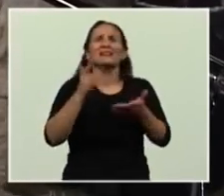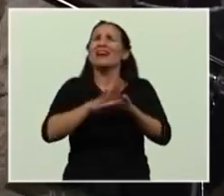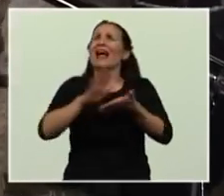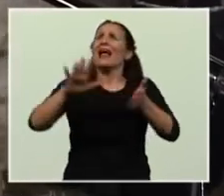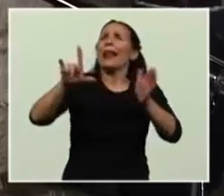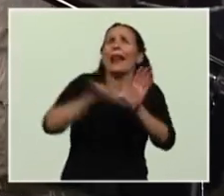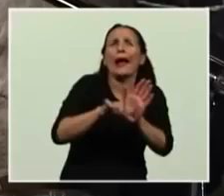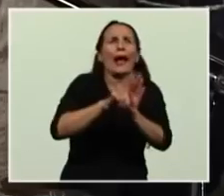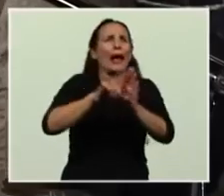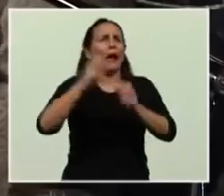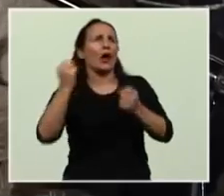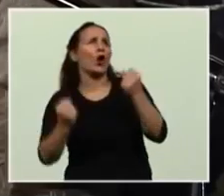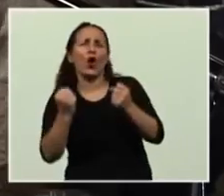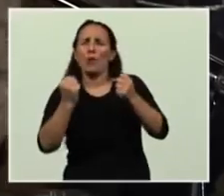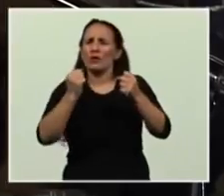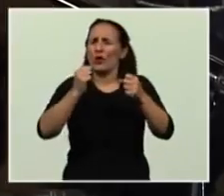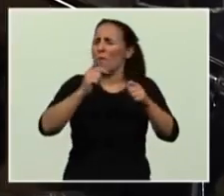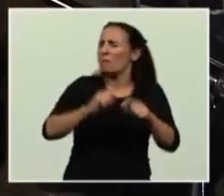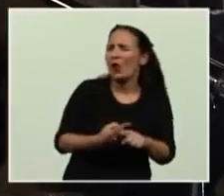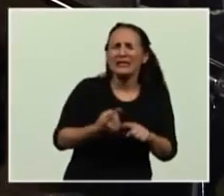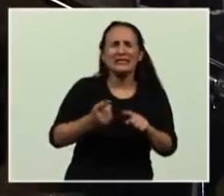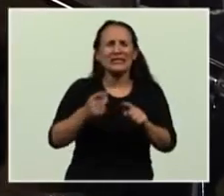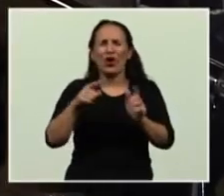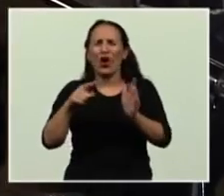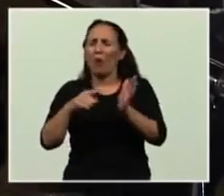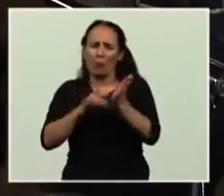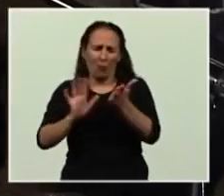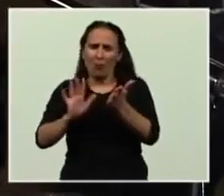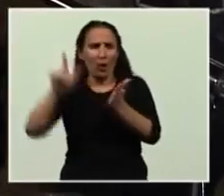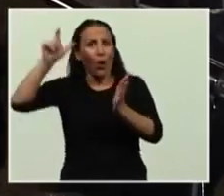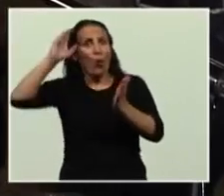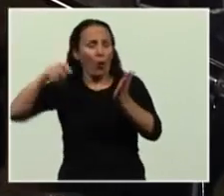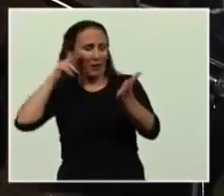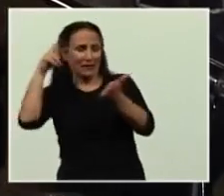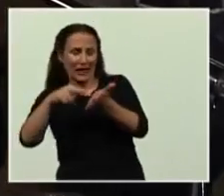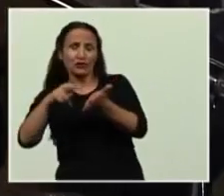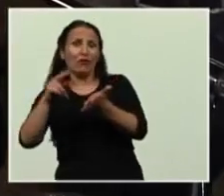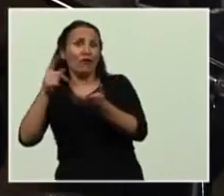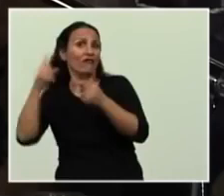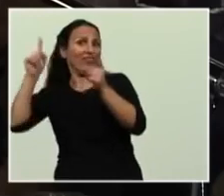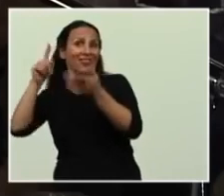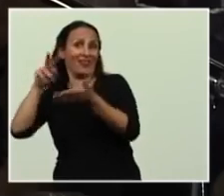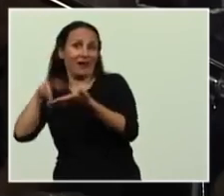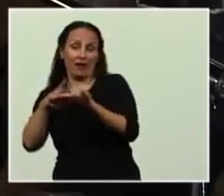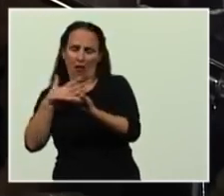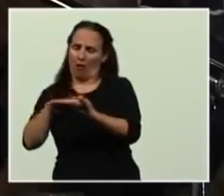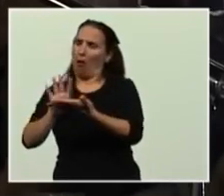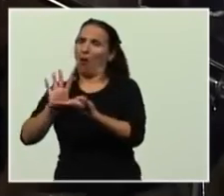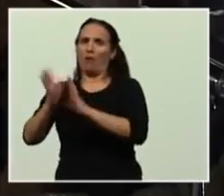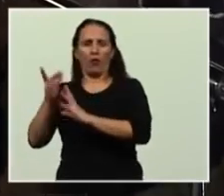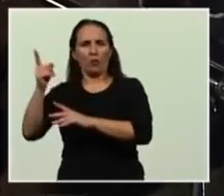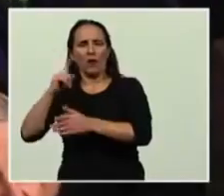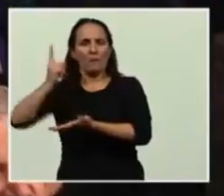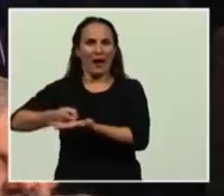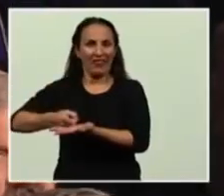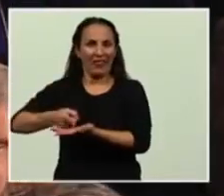económico, político, institucional. Si hubo un juez que hizo esto y hoy entonces